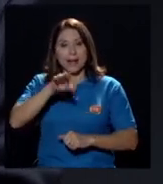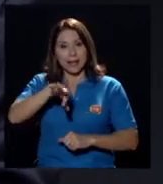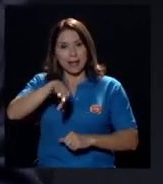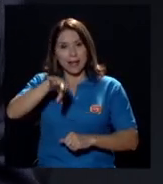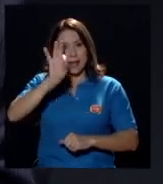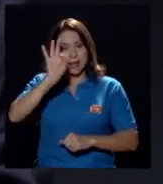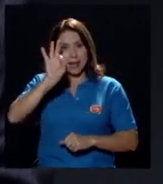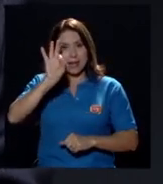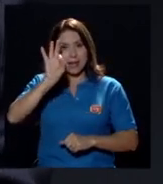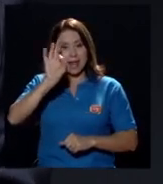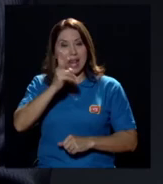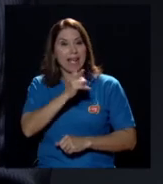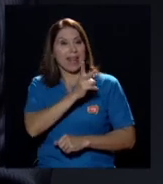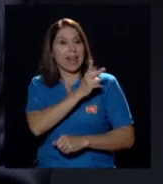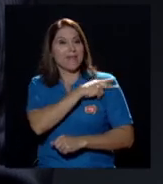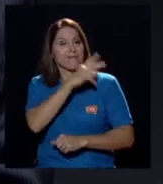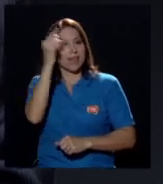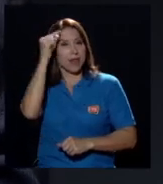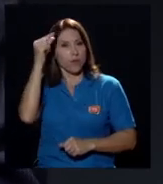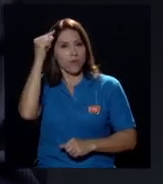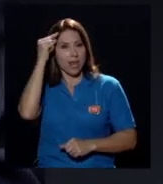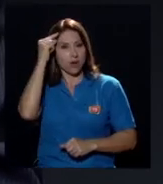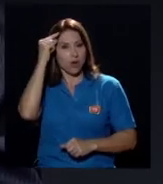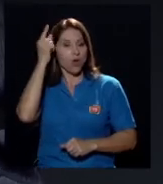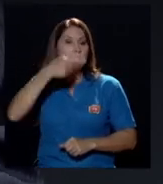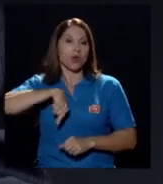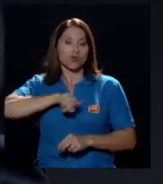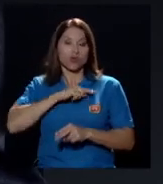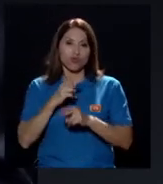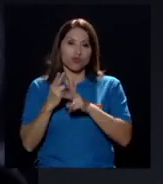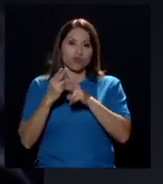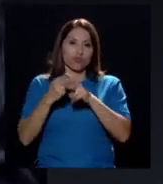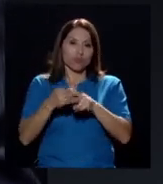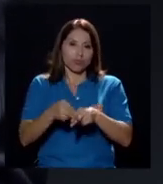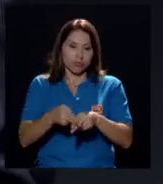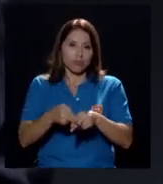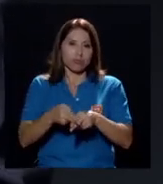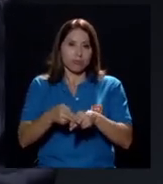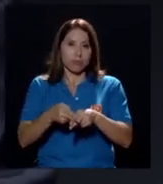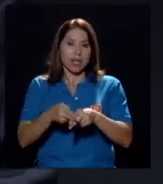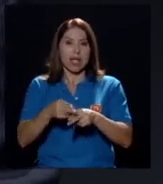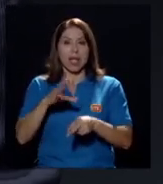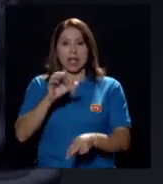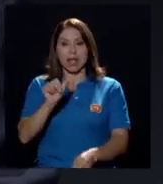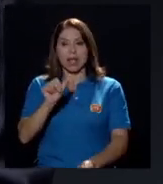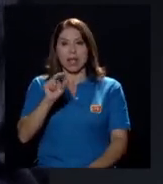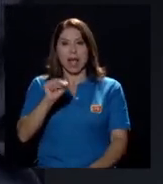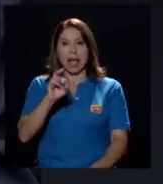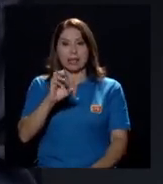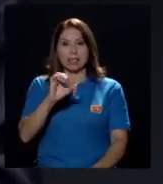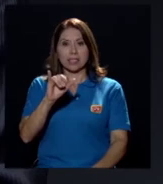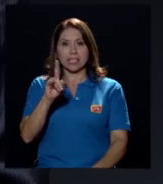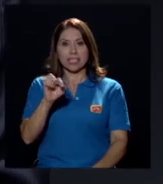el jefe del gobierno, lo cual llamamos nosotros en nuestro sistema canciller federal.